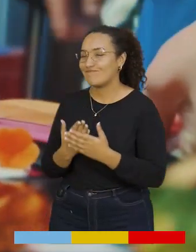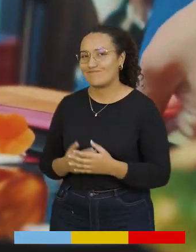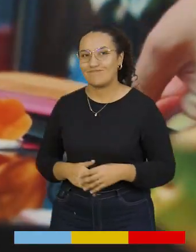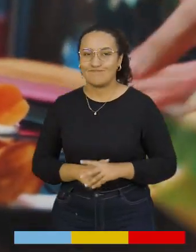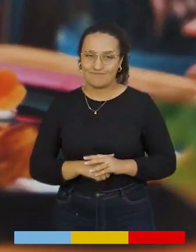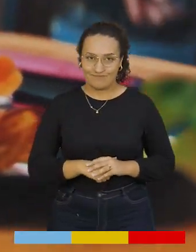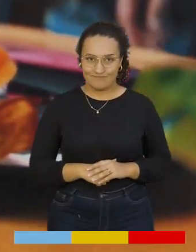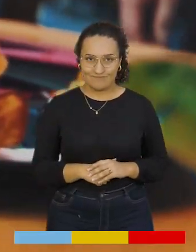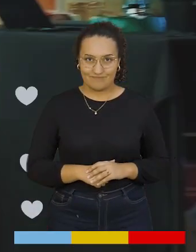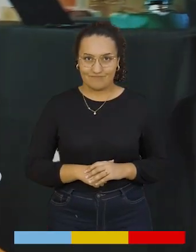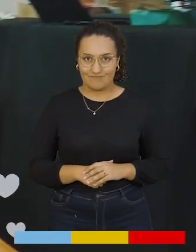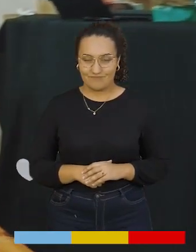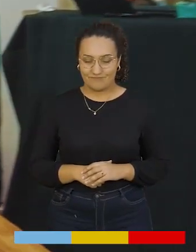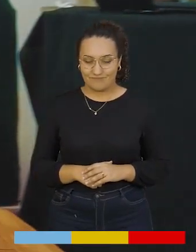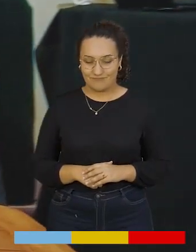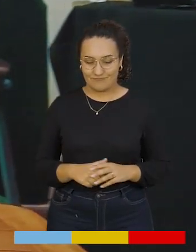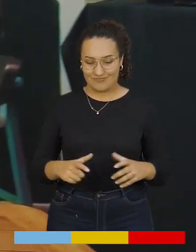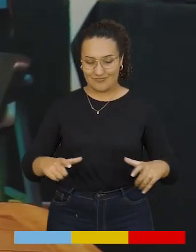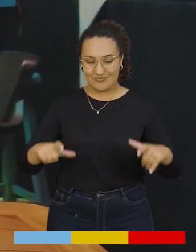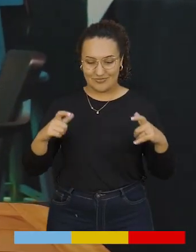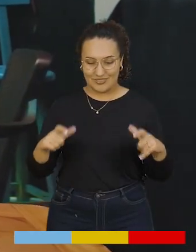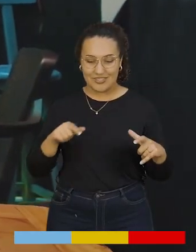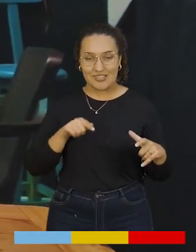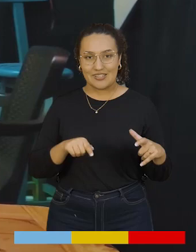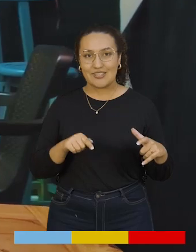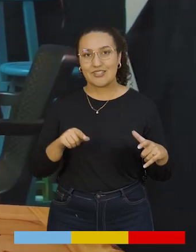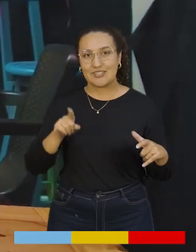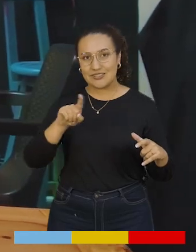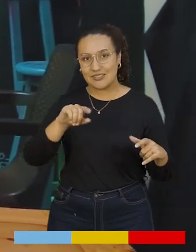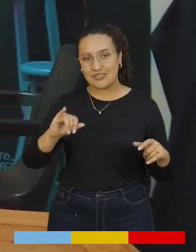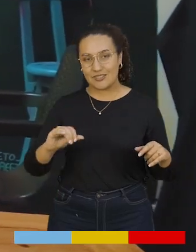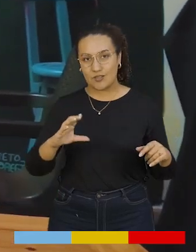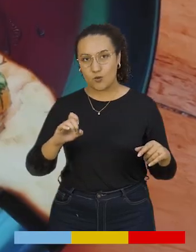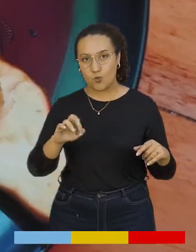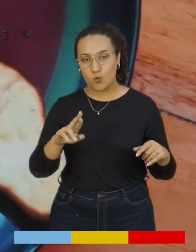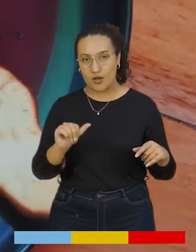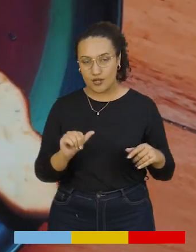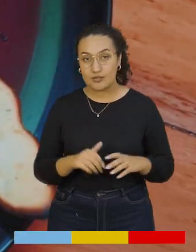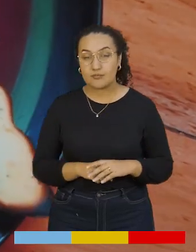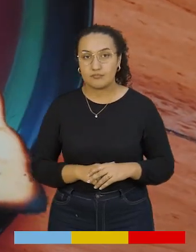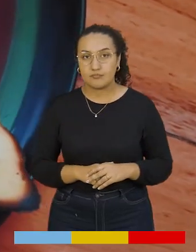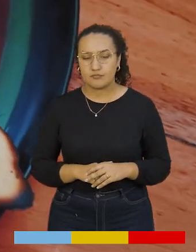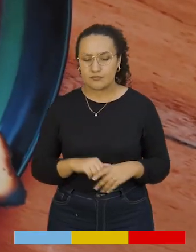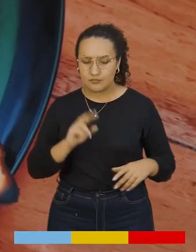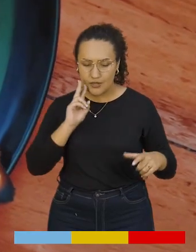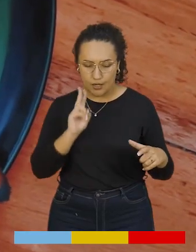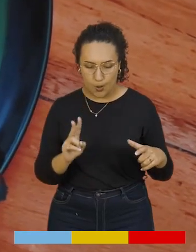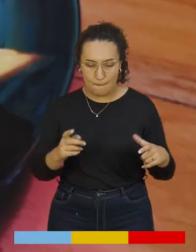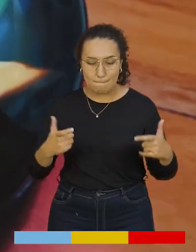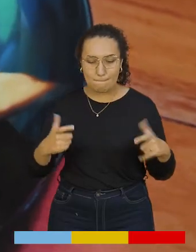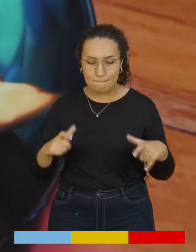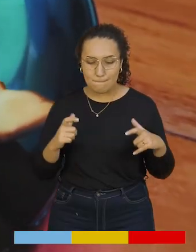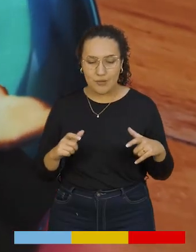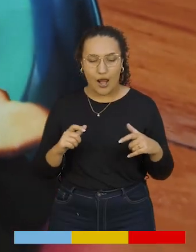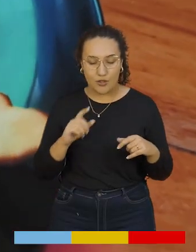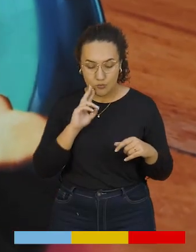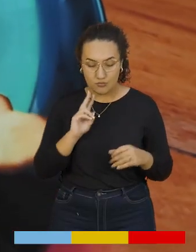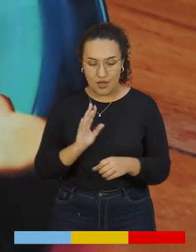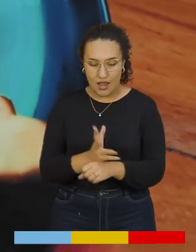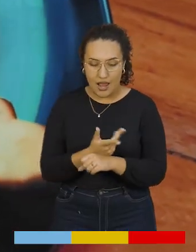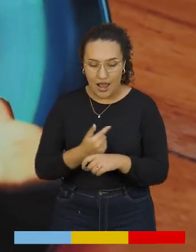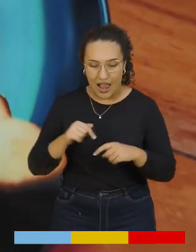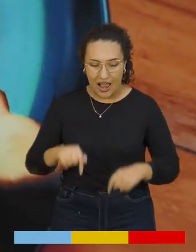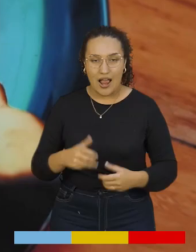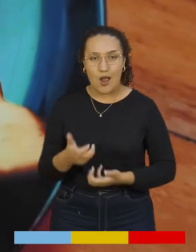Gracias, Iván. Y este es el sol naciendo en Sicuara, un delicioso plato gastronómico y visualmente artístico